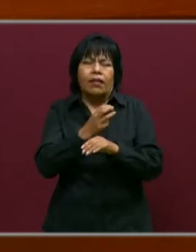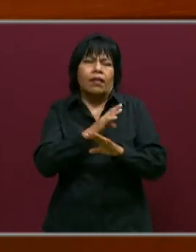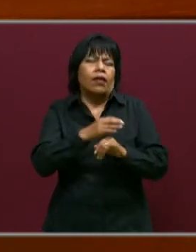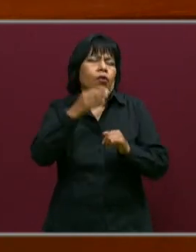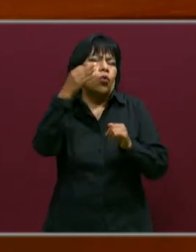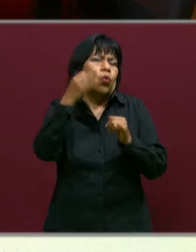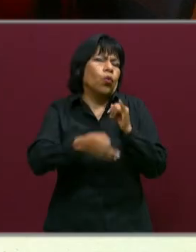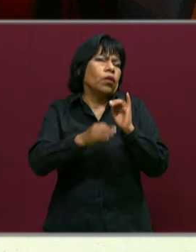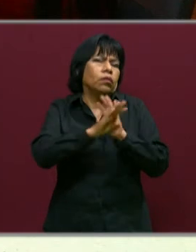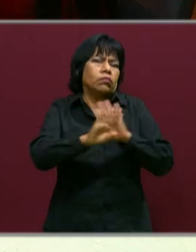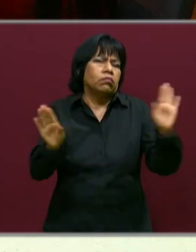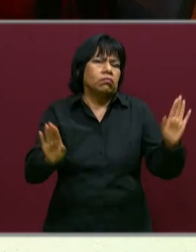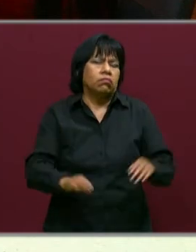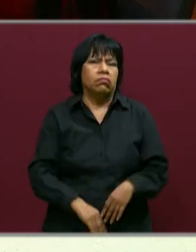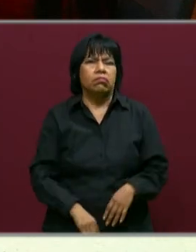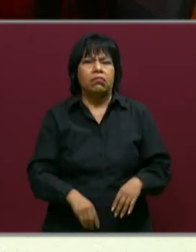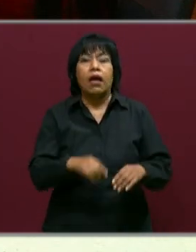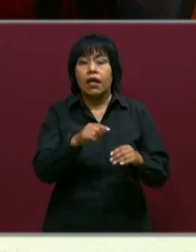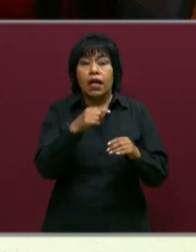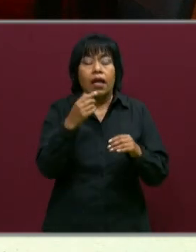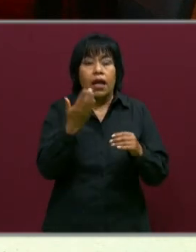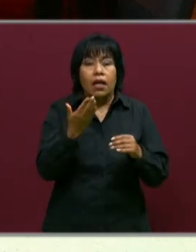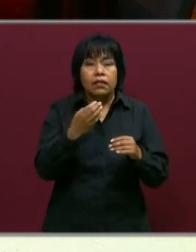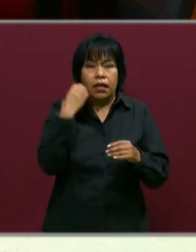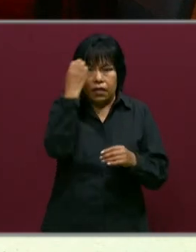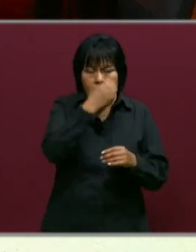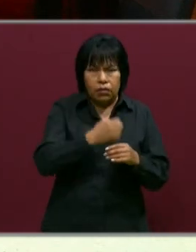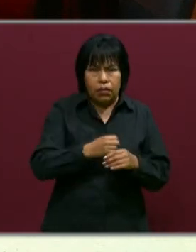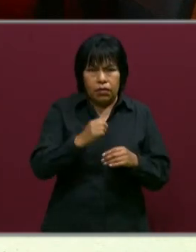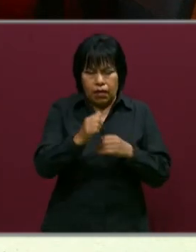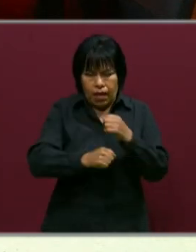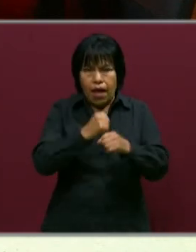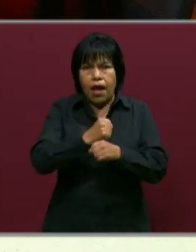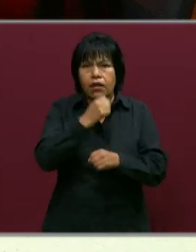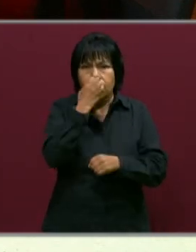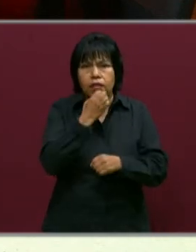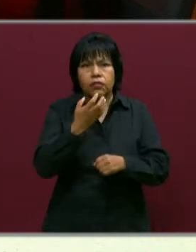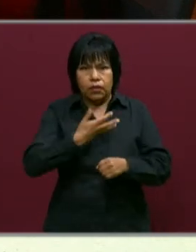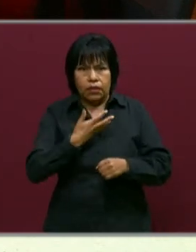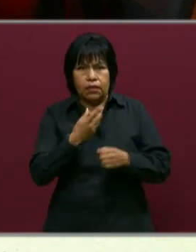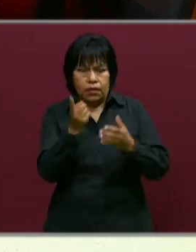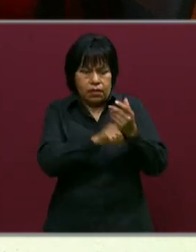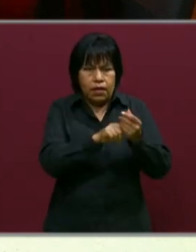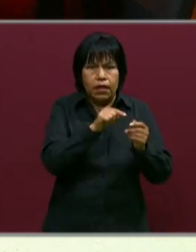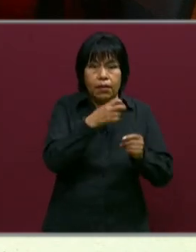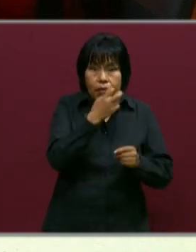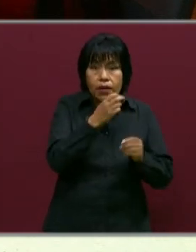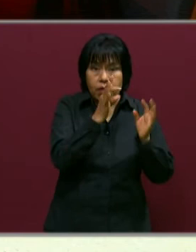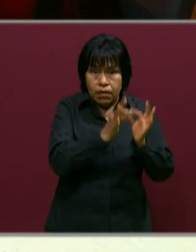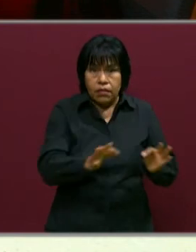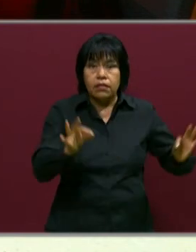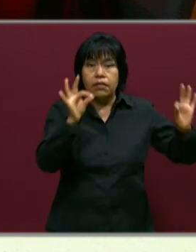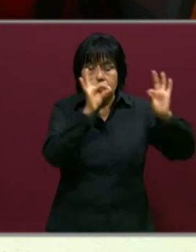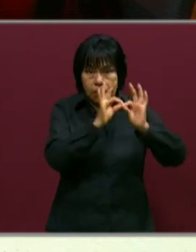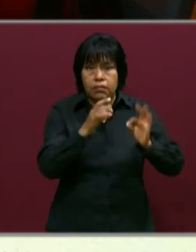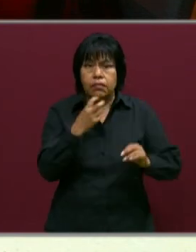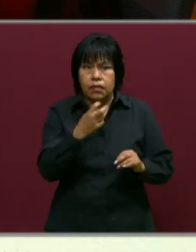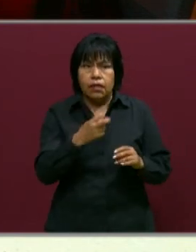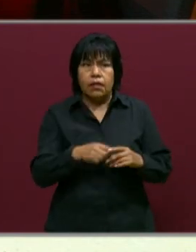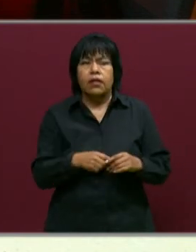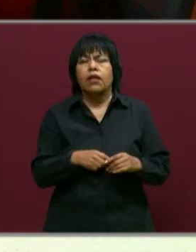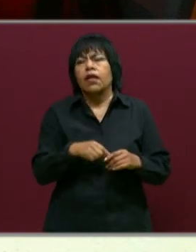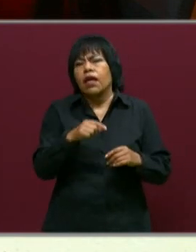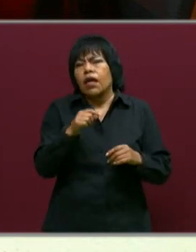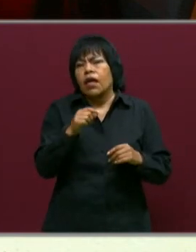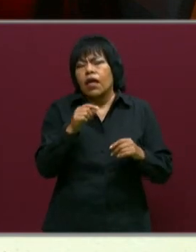el último periodo de evaluación que vamos a tener durante este ciclo escolar. Por eso es que es muy importante y creo que